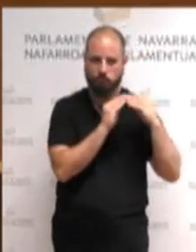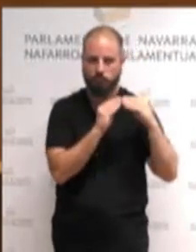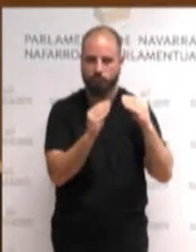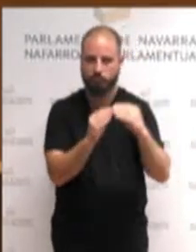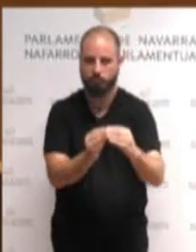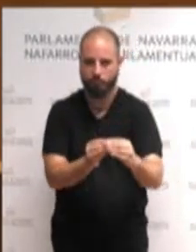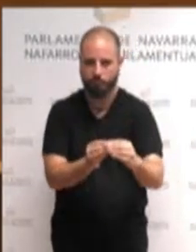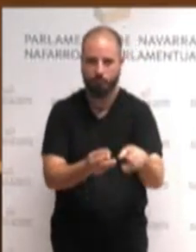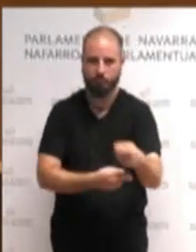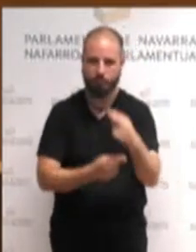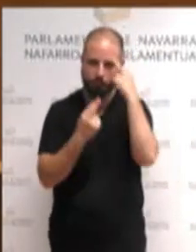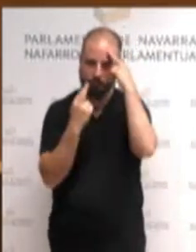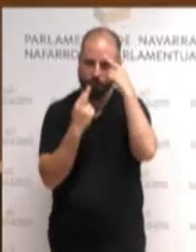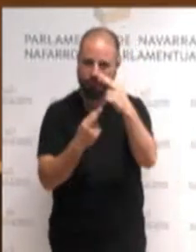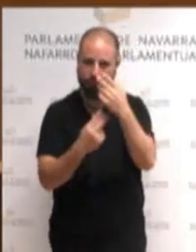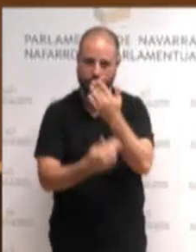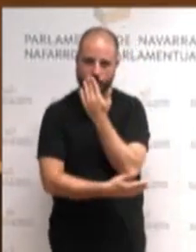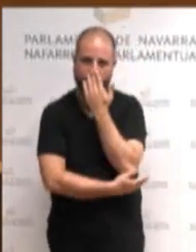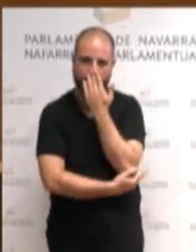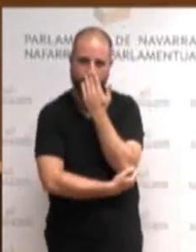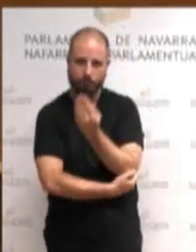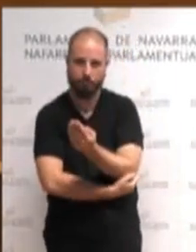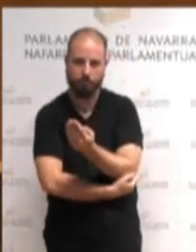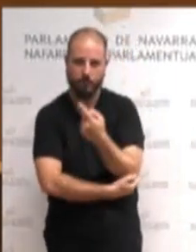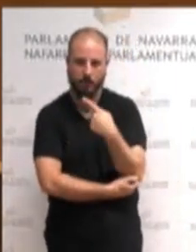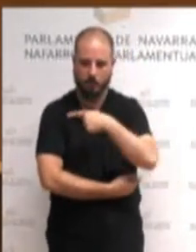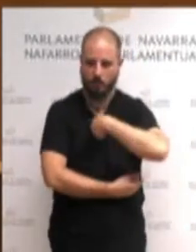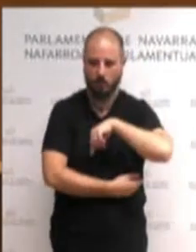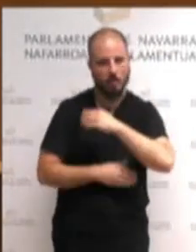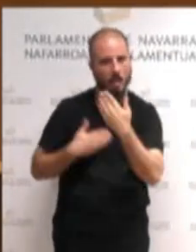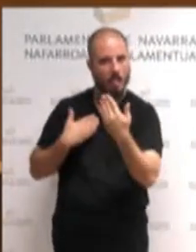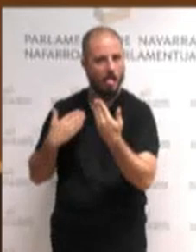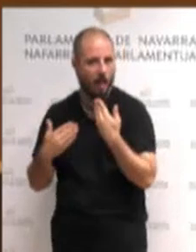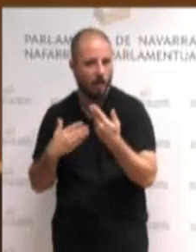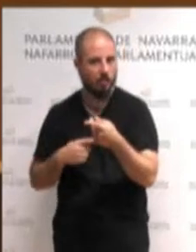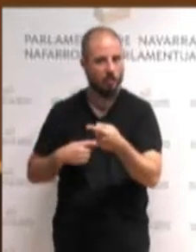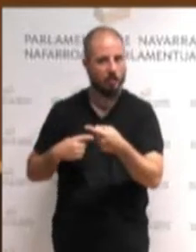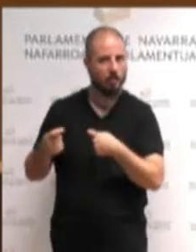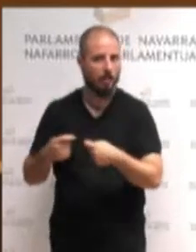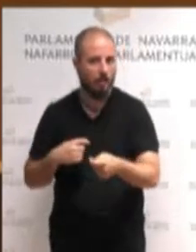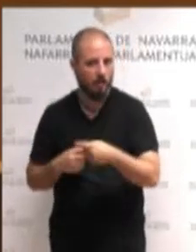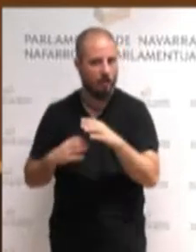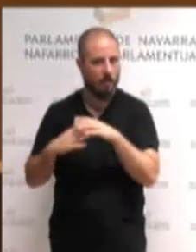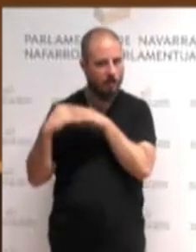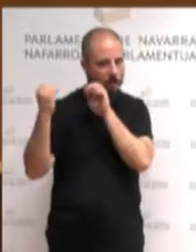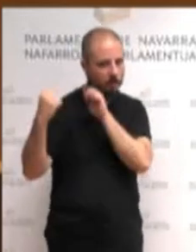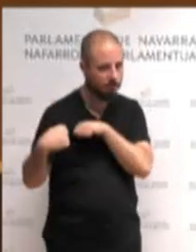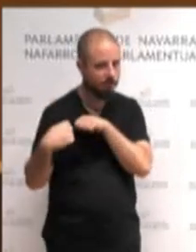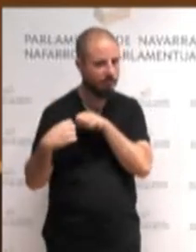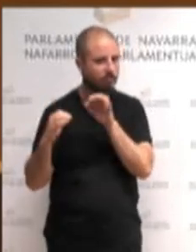cuando dialogamos, negociamos y alcanzamos acuerdos.